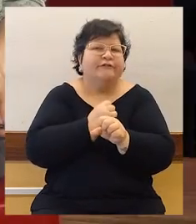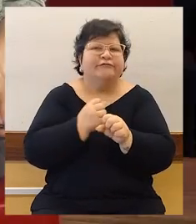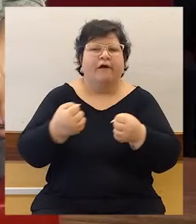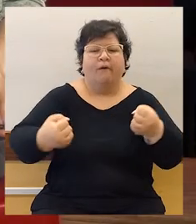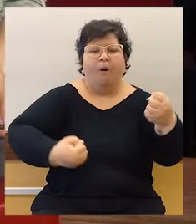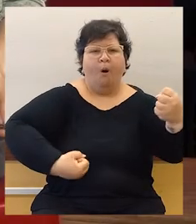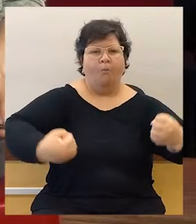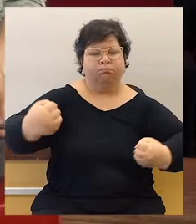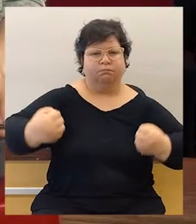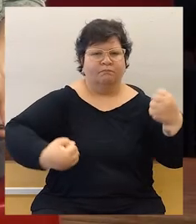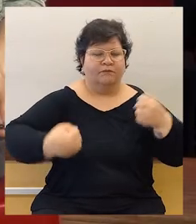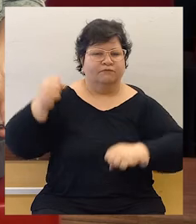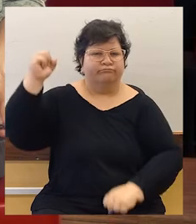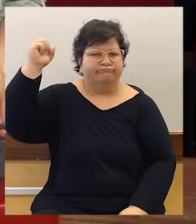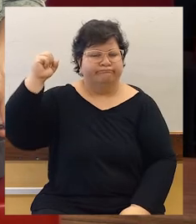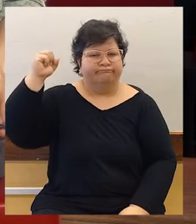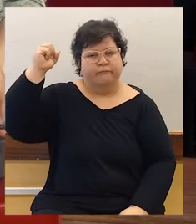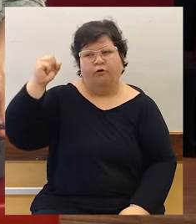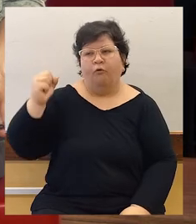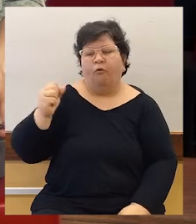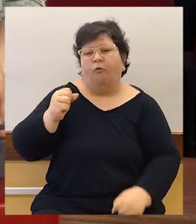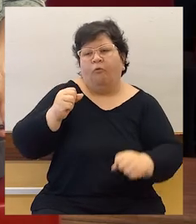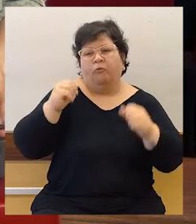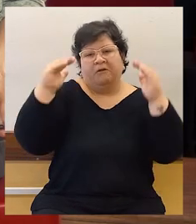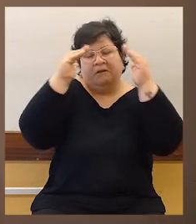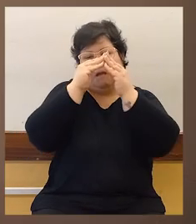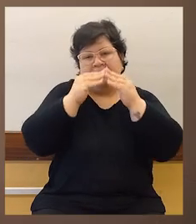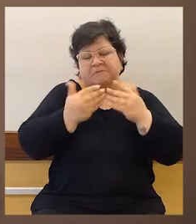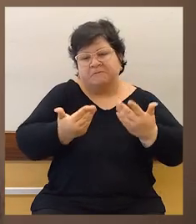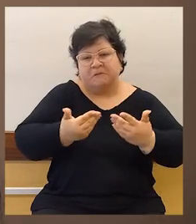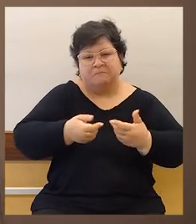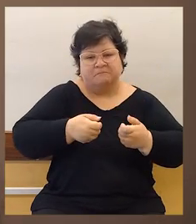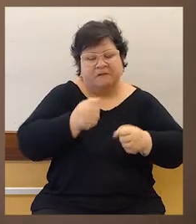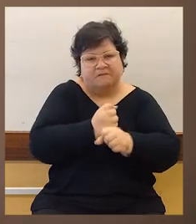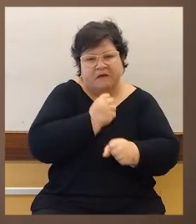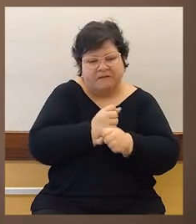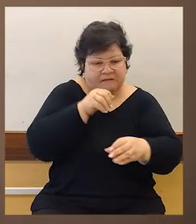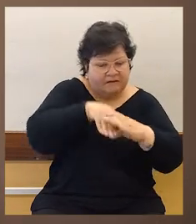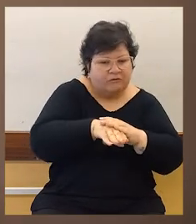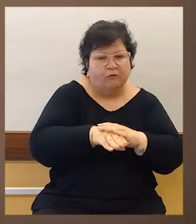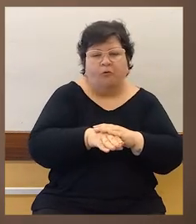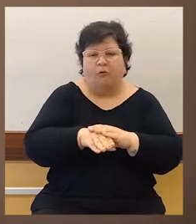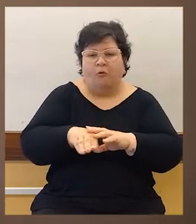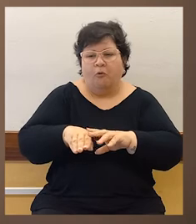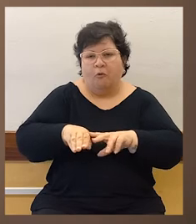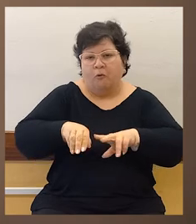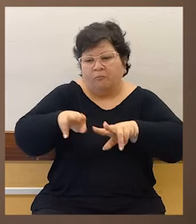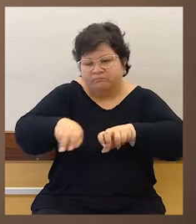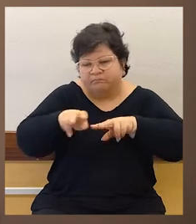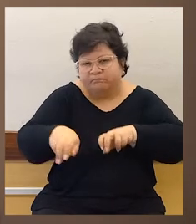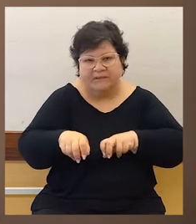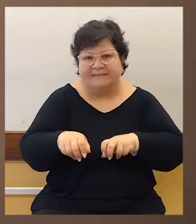o ser ama de casa, o plantar hortalizas. En realidad, el ser humano es un ser